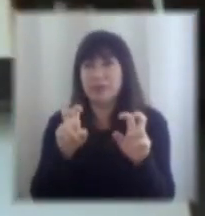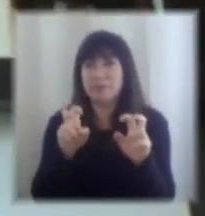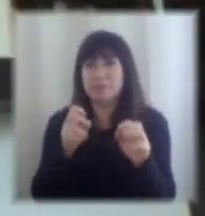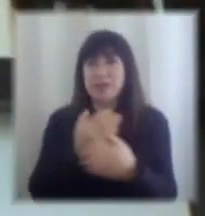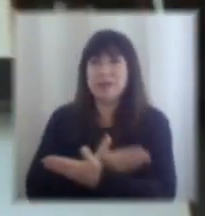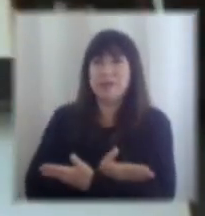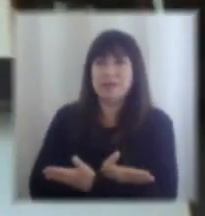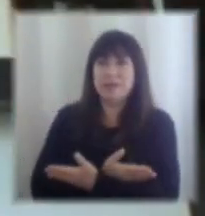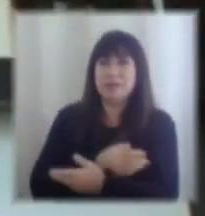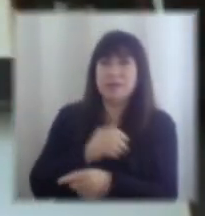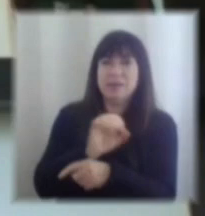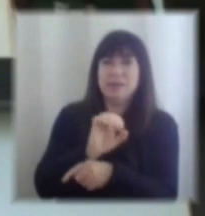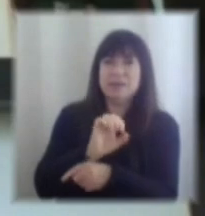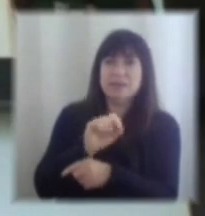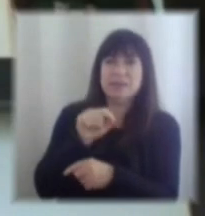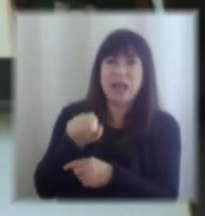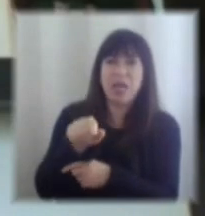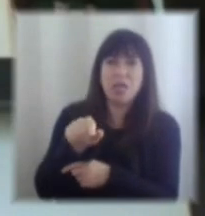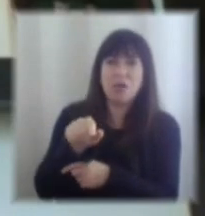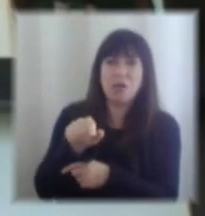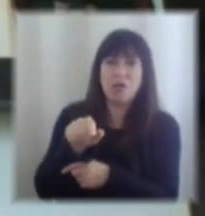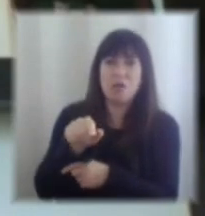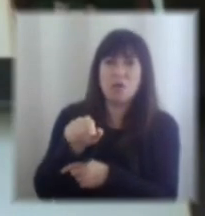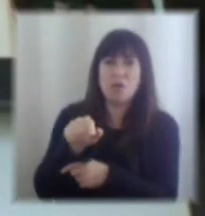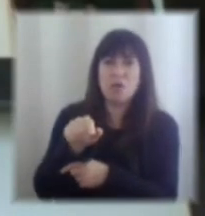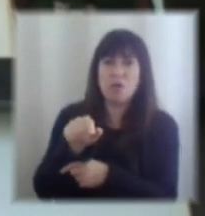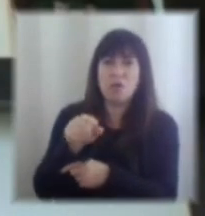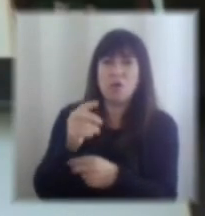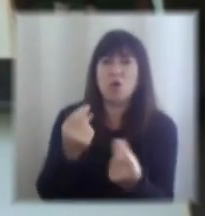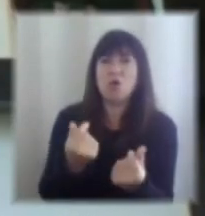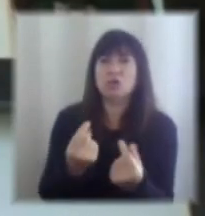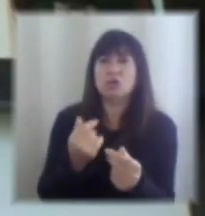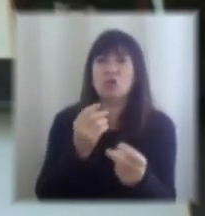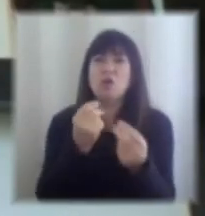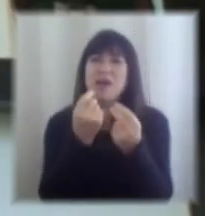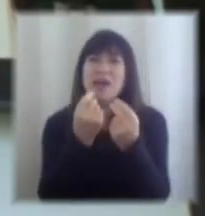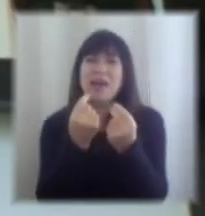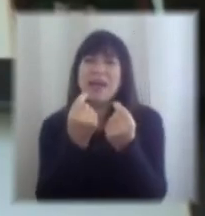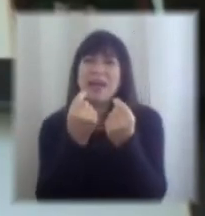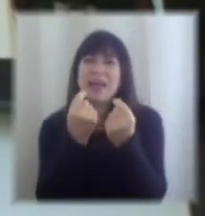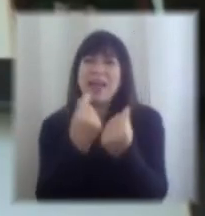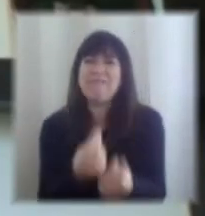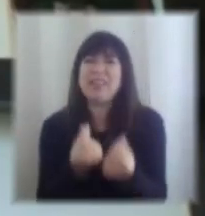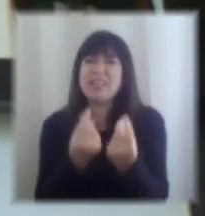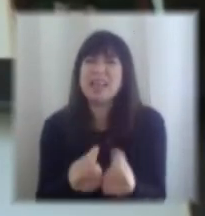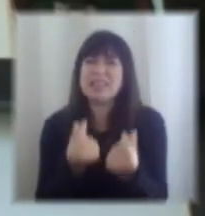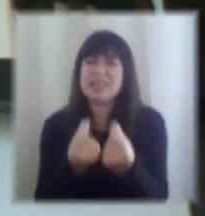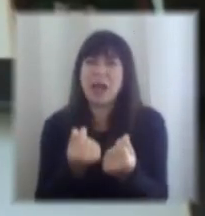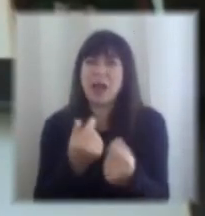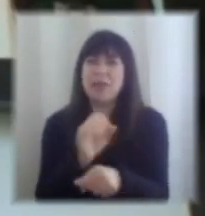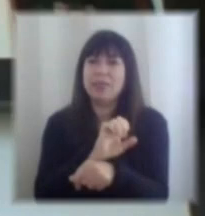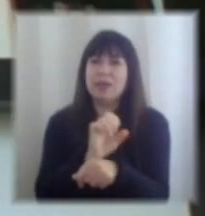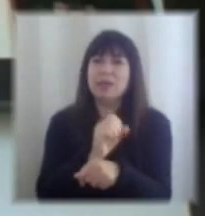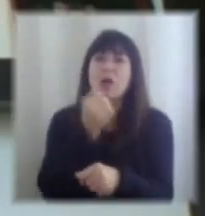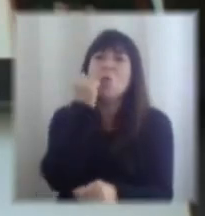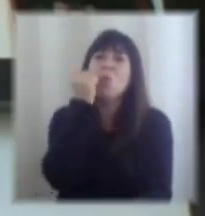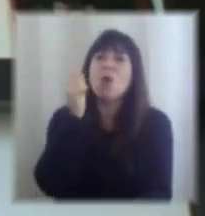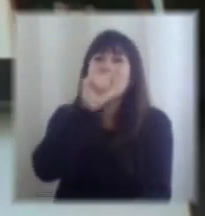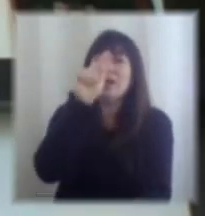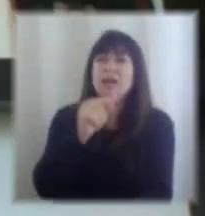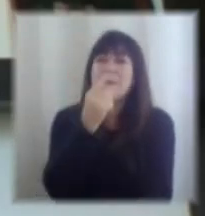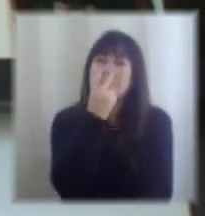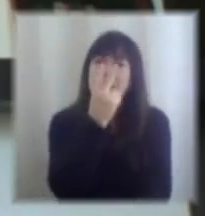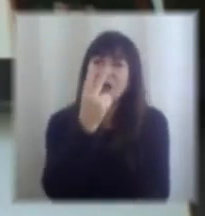imperativo de costo-eficiencia del gasto público que usted lo ha expresado en este concepto del presupuesto base cero bueno cuál es su mirada y qué consiste